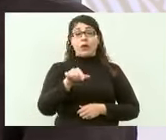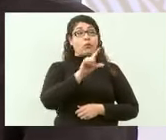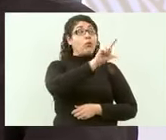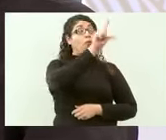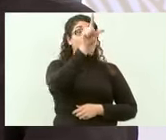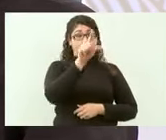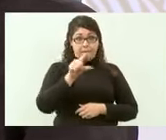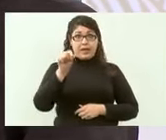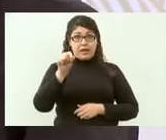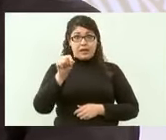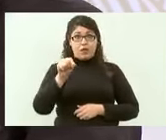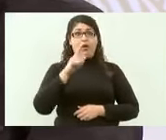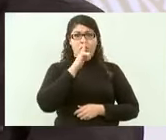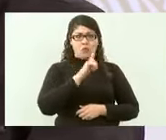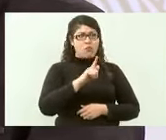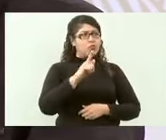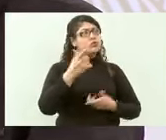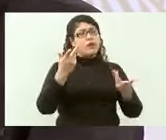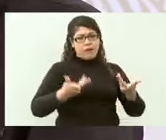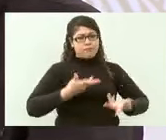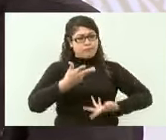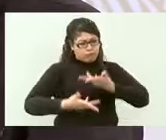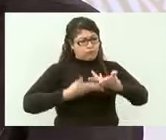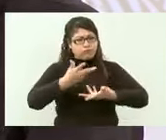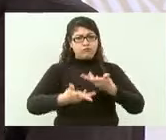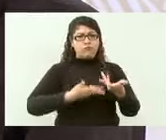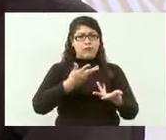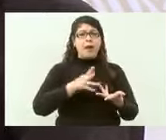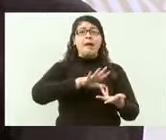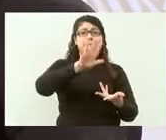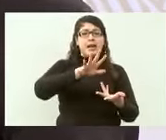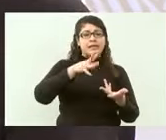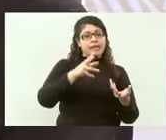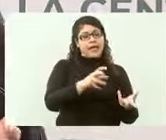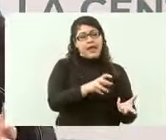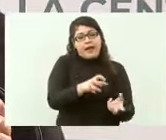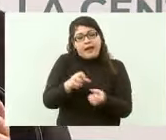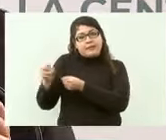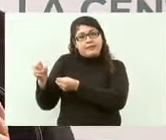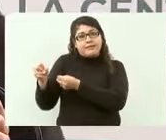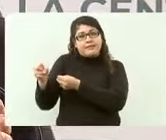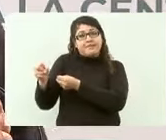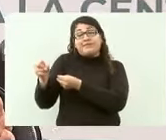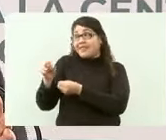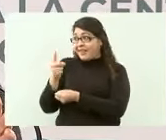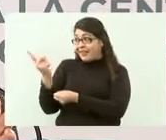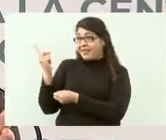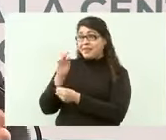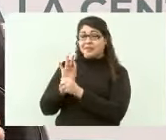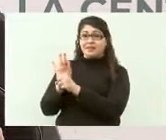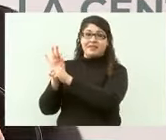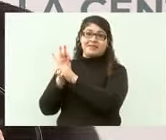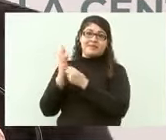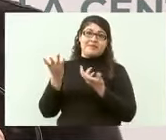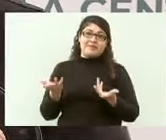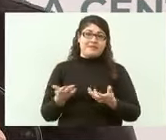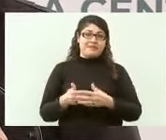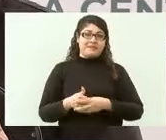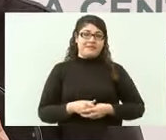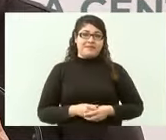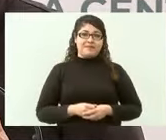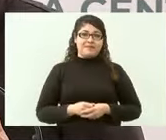ahora el 50% de la